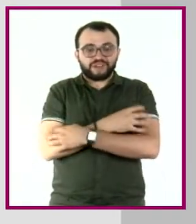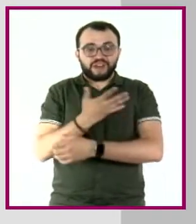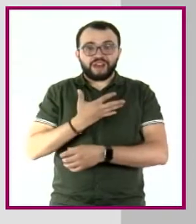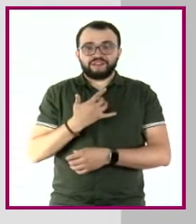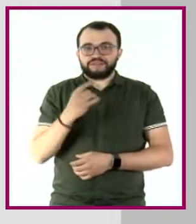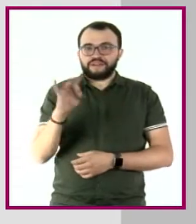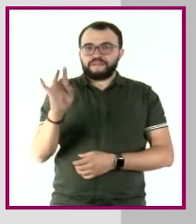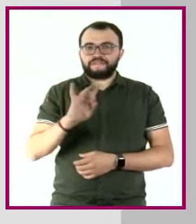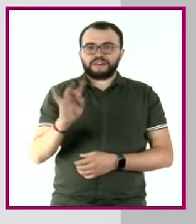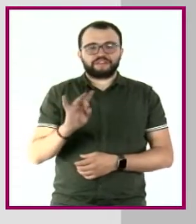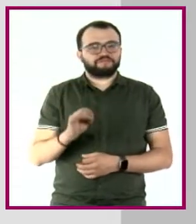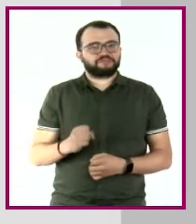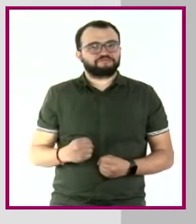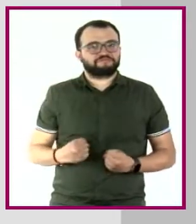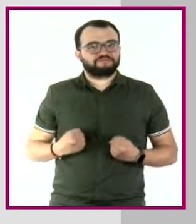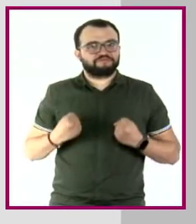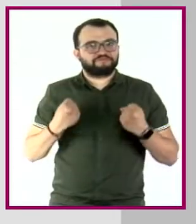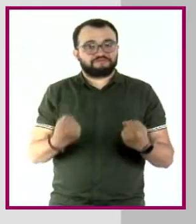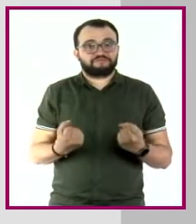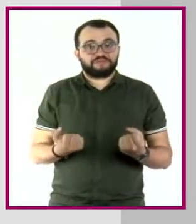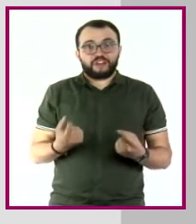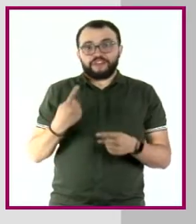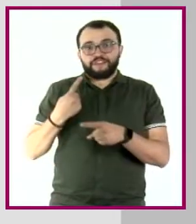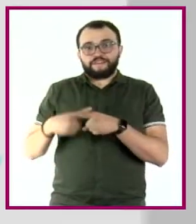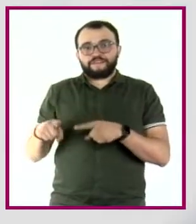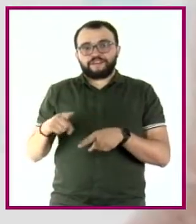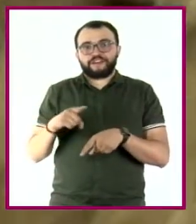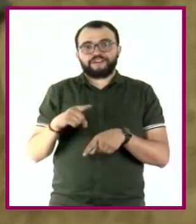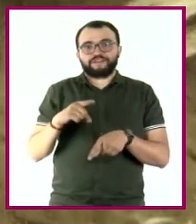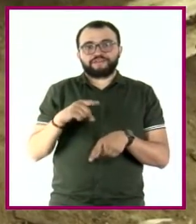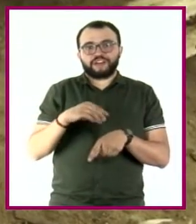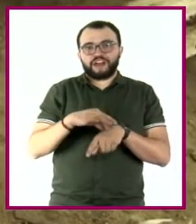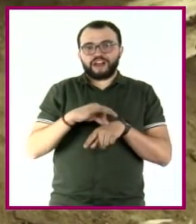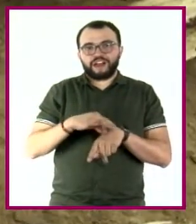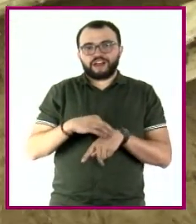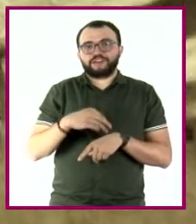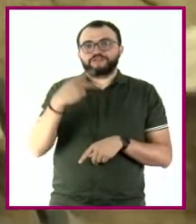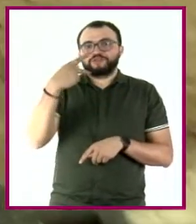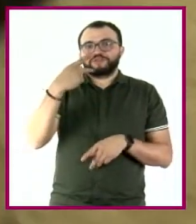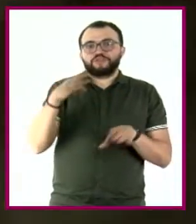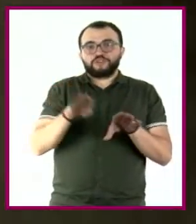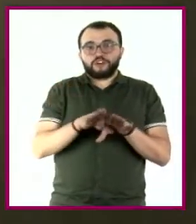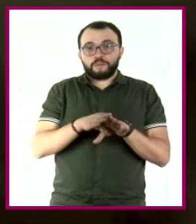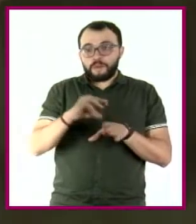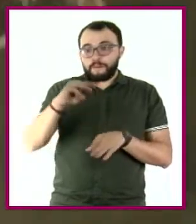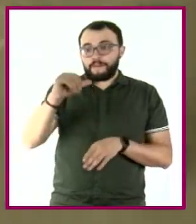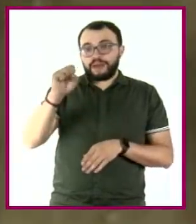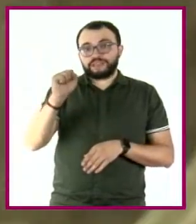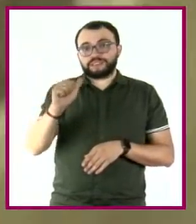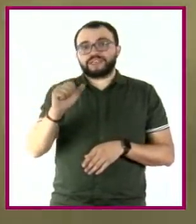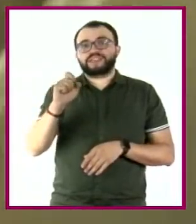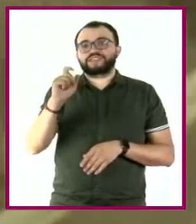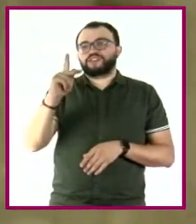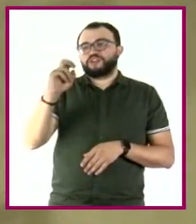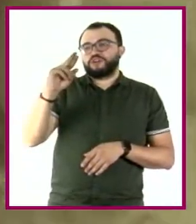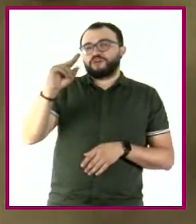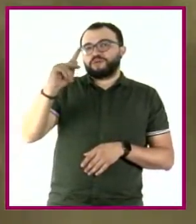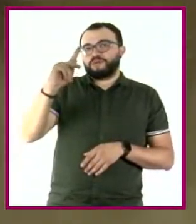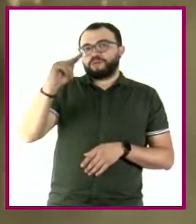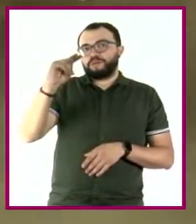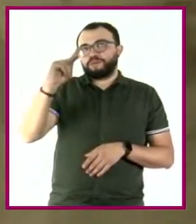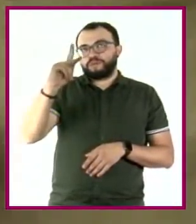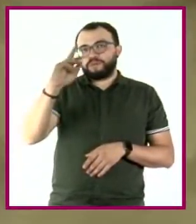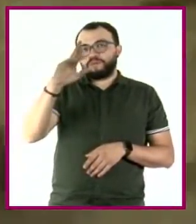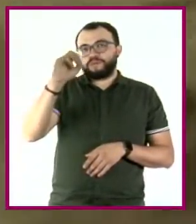alta calidad, a diferencia de la carne, donde poco más del 20% de su masa corresponde a proteína. Los chapulines también